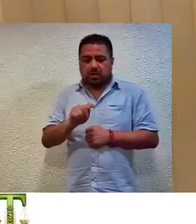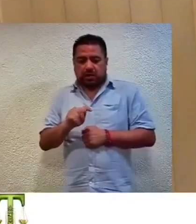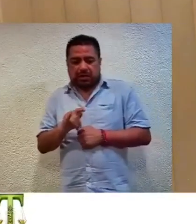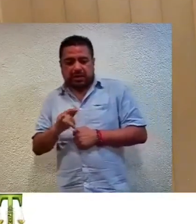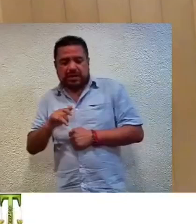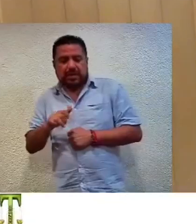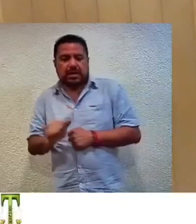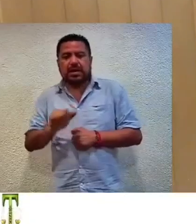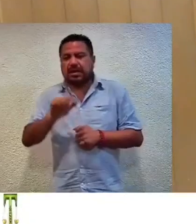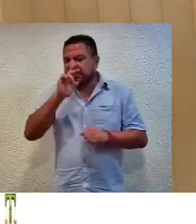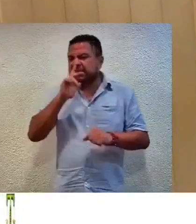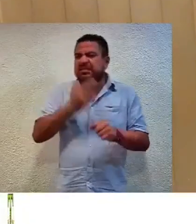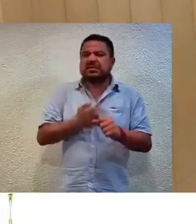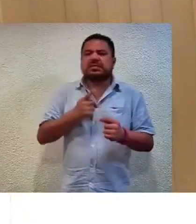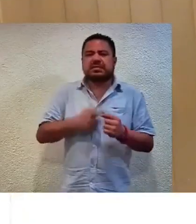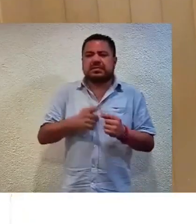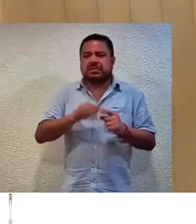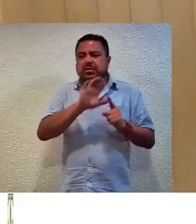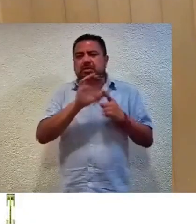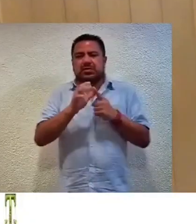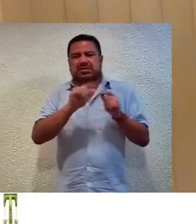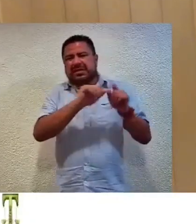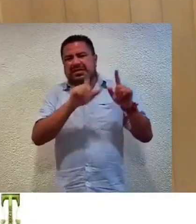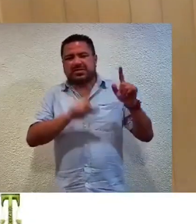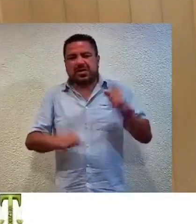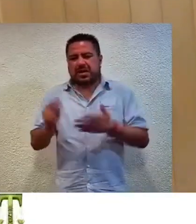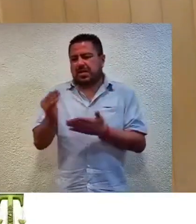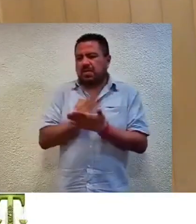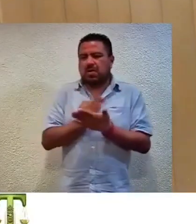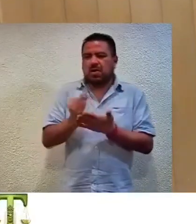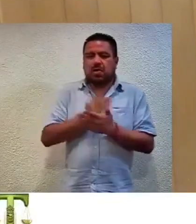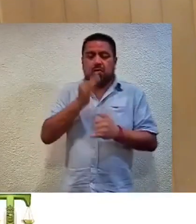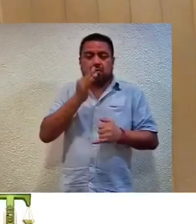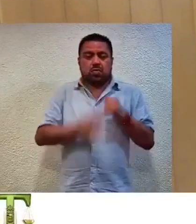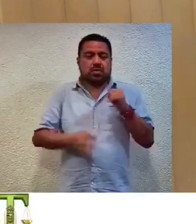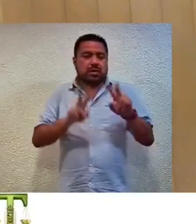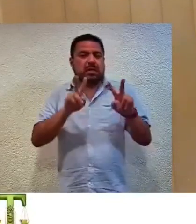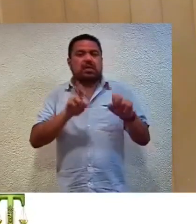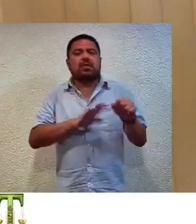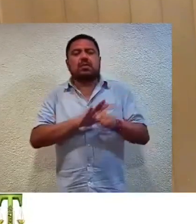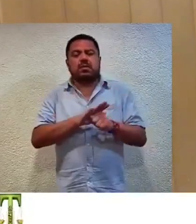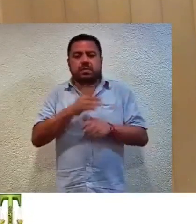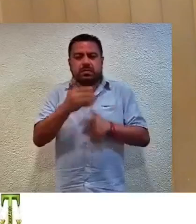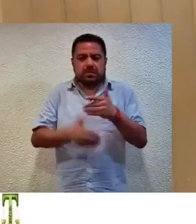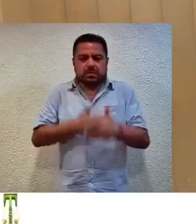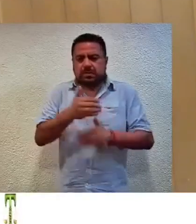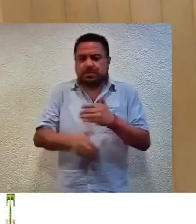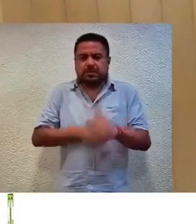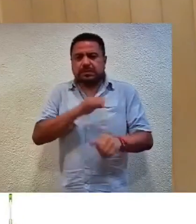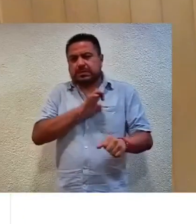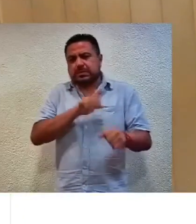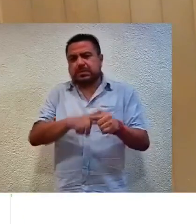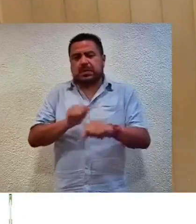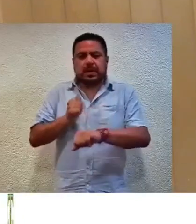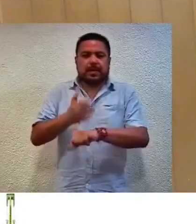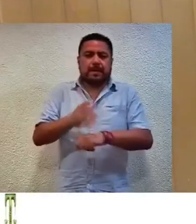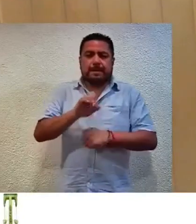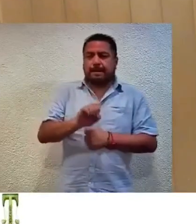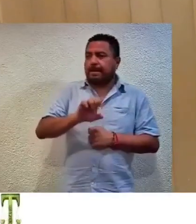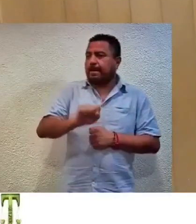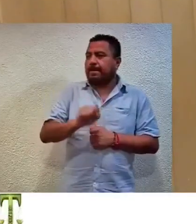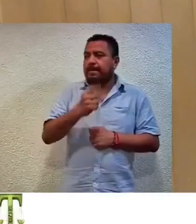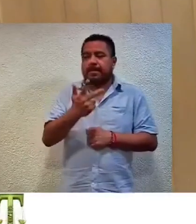responsable es la Comisión Nacional de Honestidad y Justicia de Morena. El último asunto se trata del procedimiento especial sancionador 068